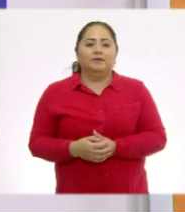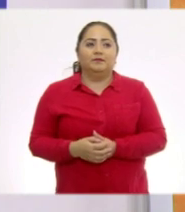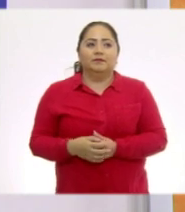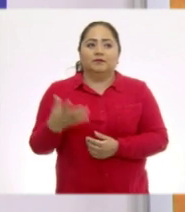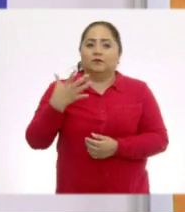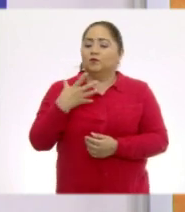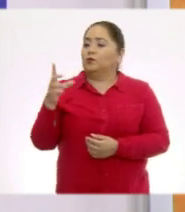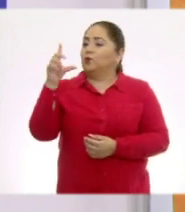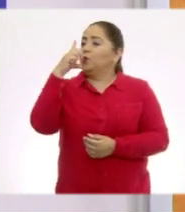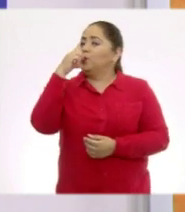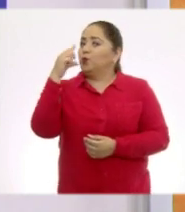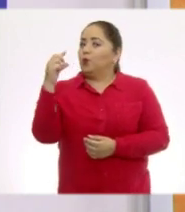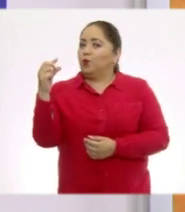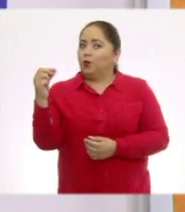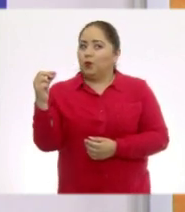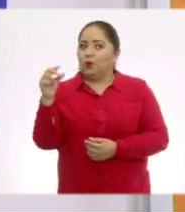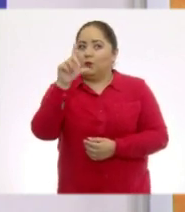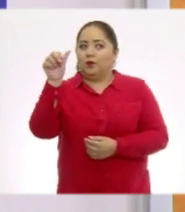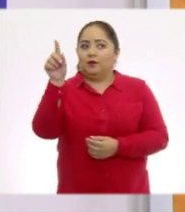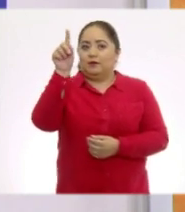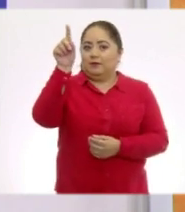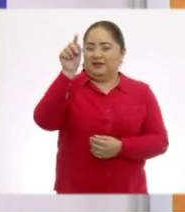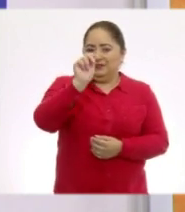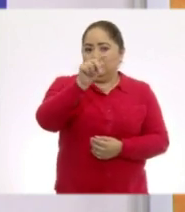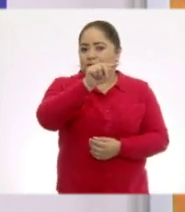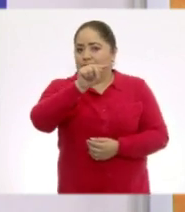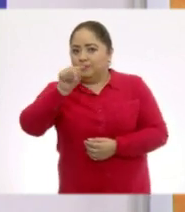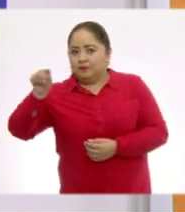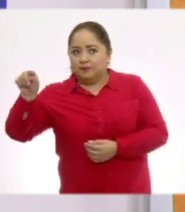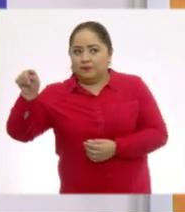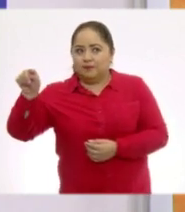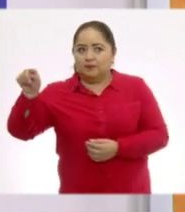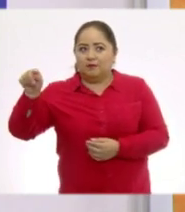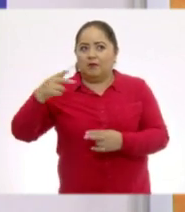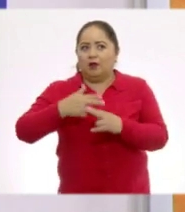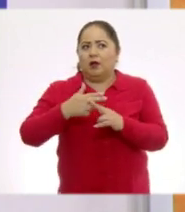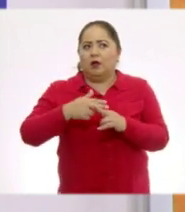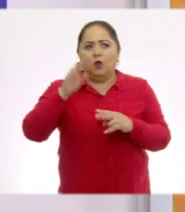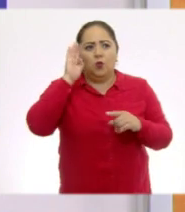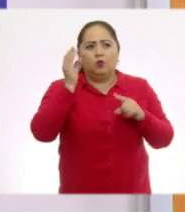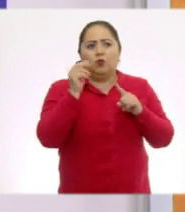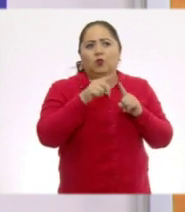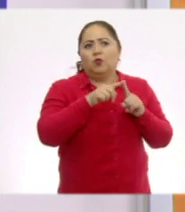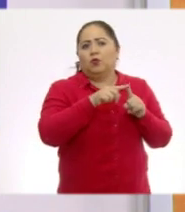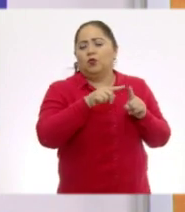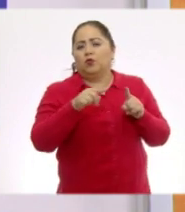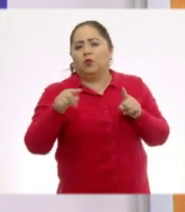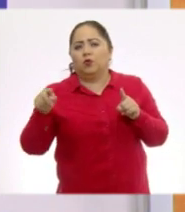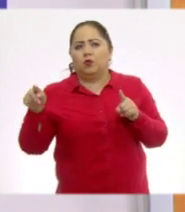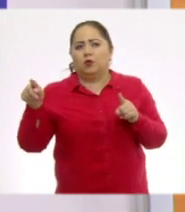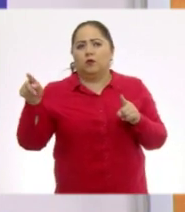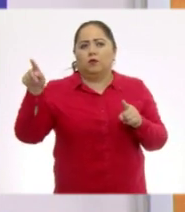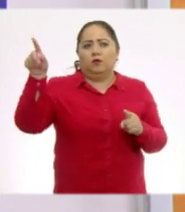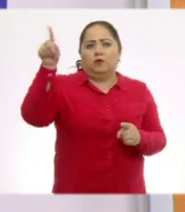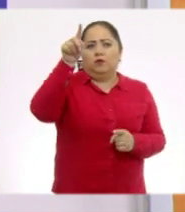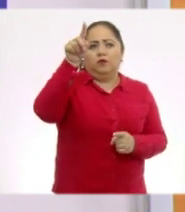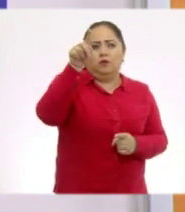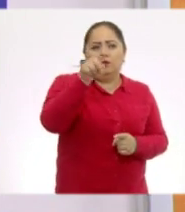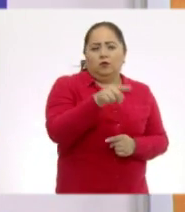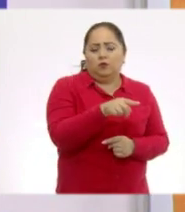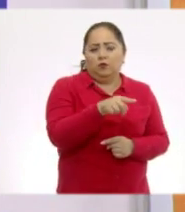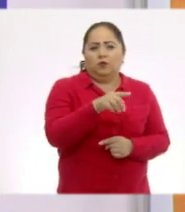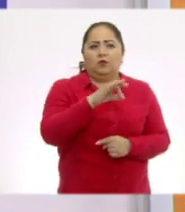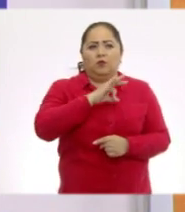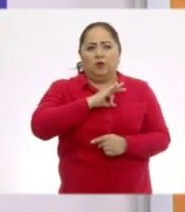una punta. Muy bien. Y aquí hay un lado. Que se estira mucho. Podría ser hasta